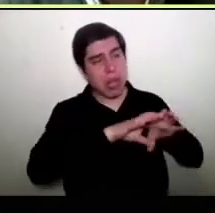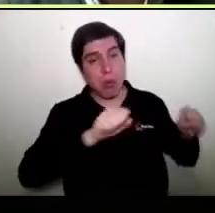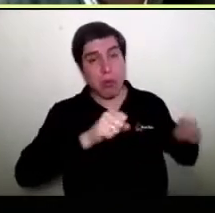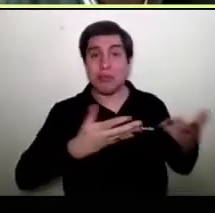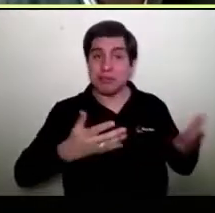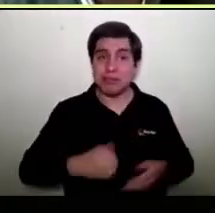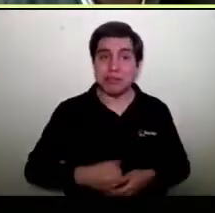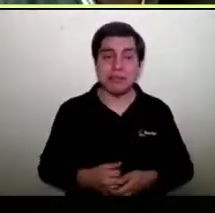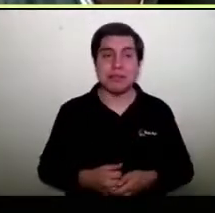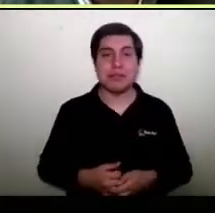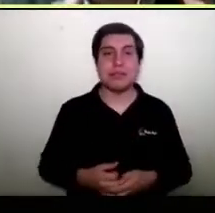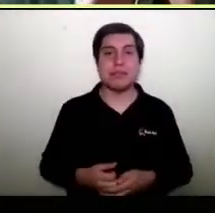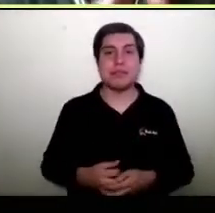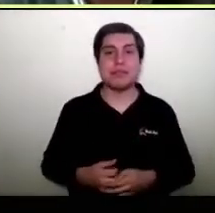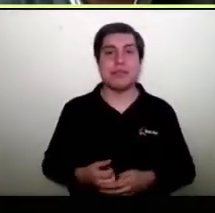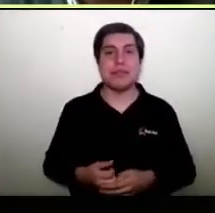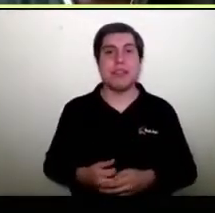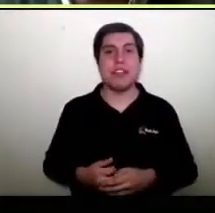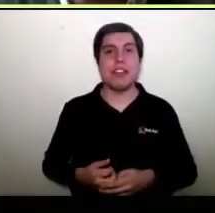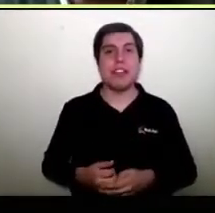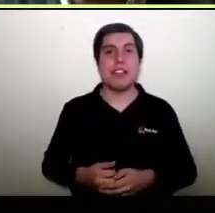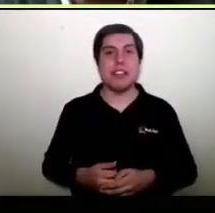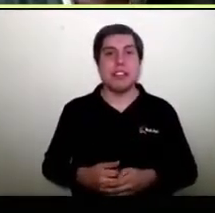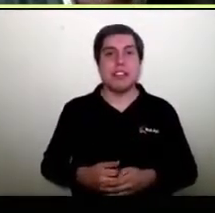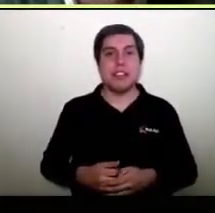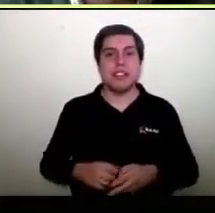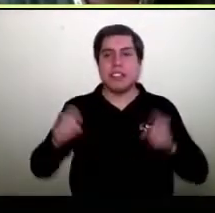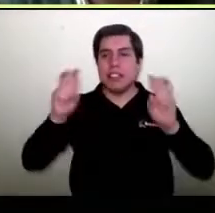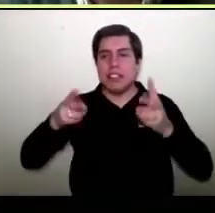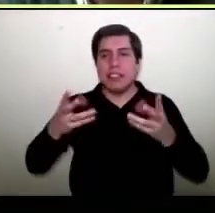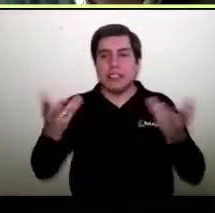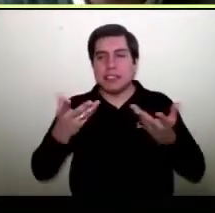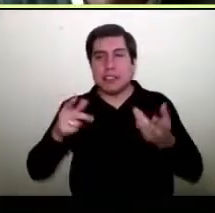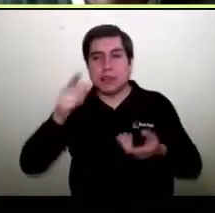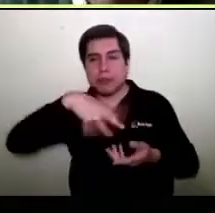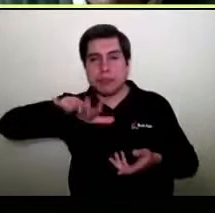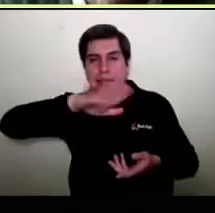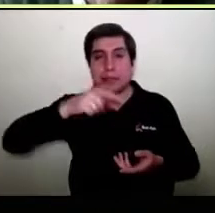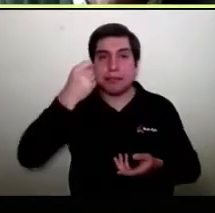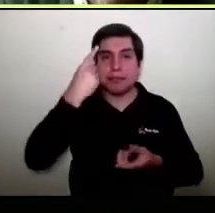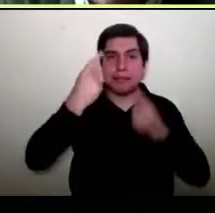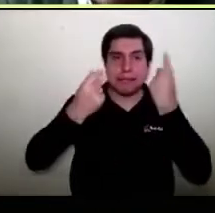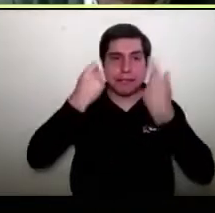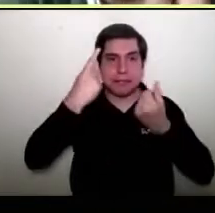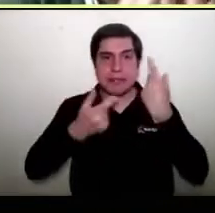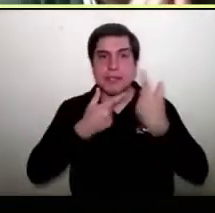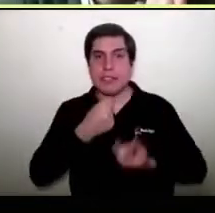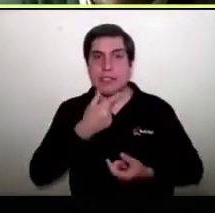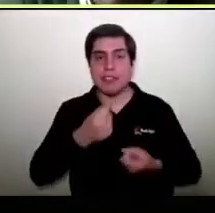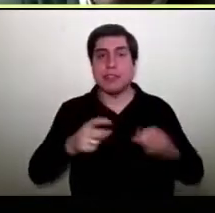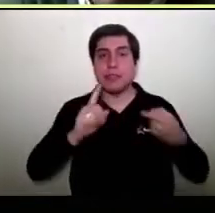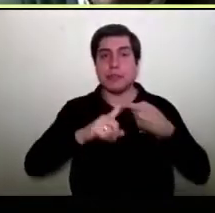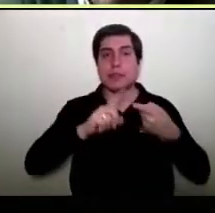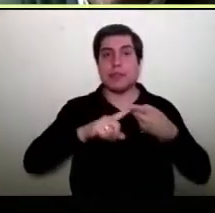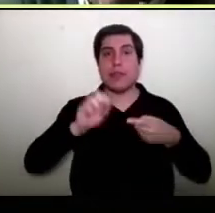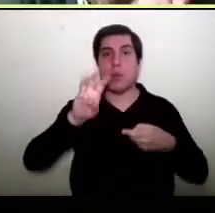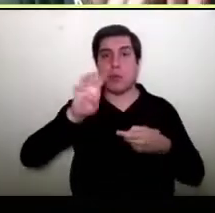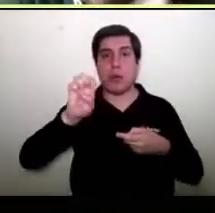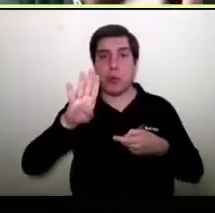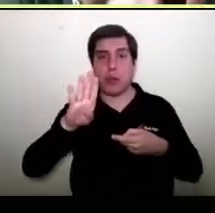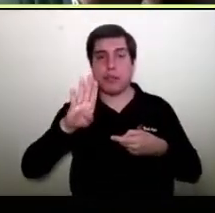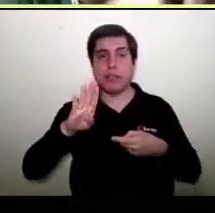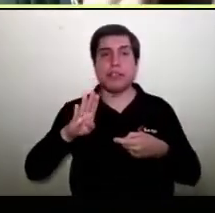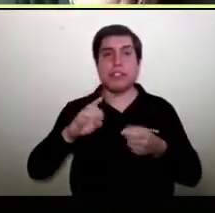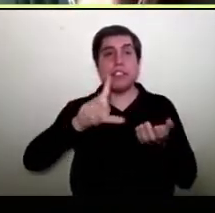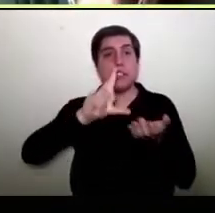Busquemos definiciones para que podamos todos entender muy bien en qué estamos dirigidos. Un sitio web es un